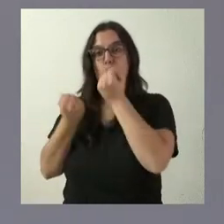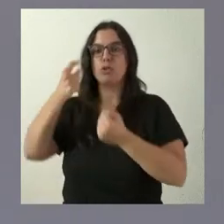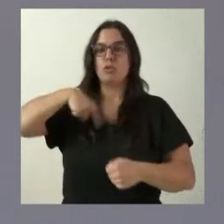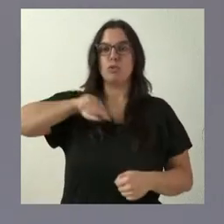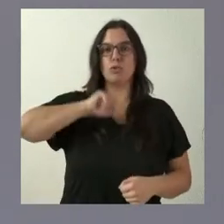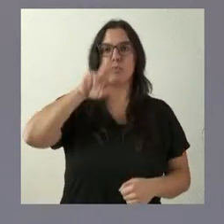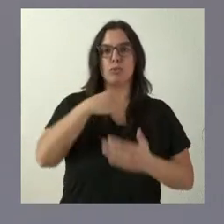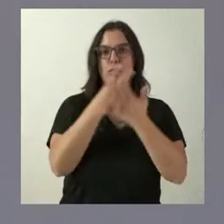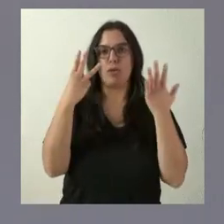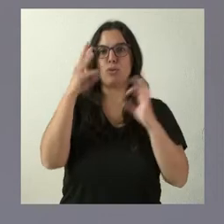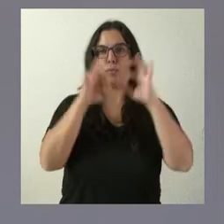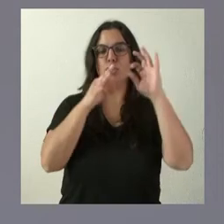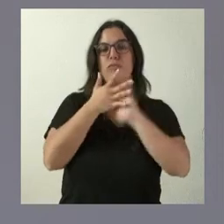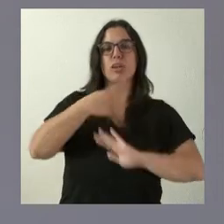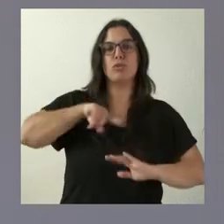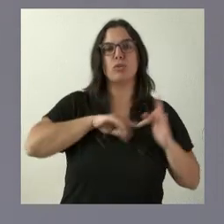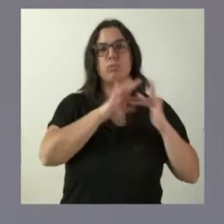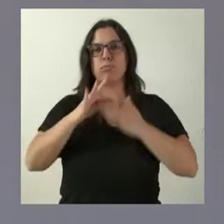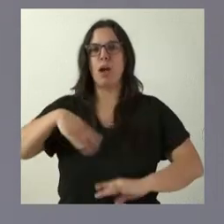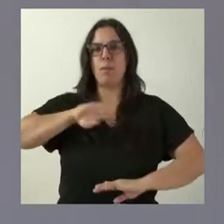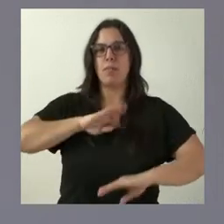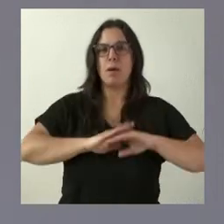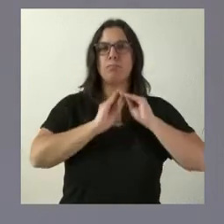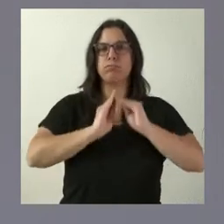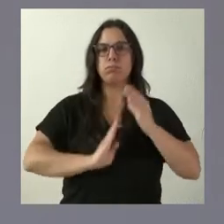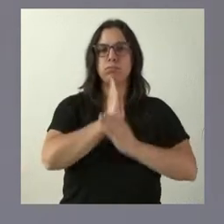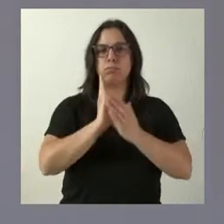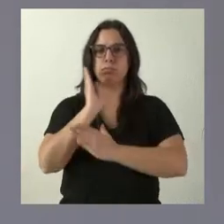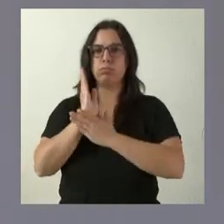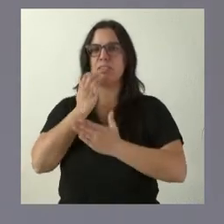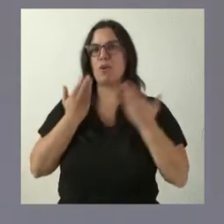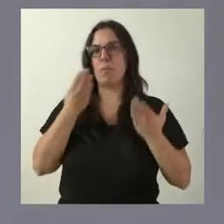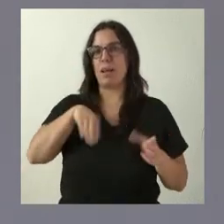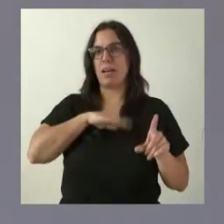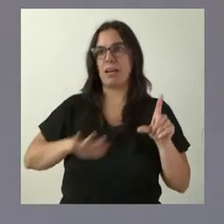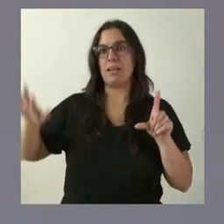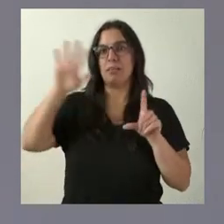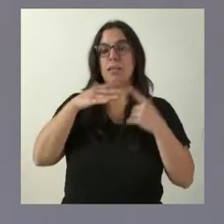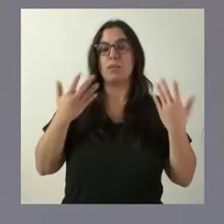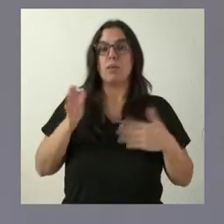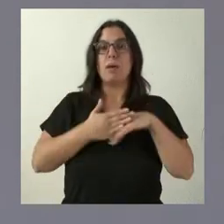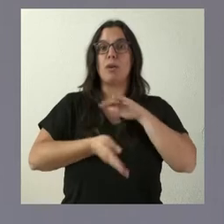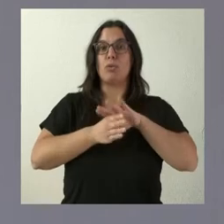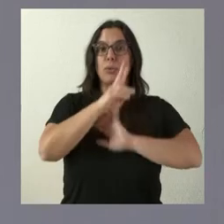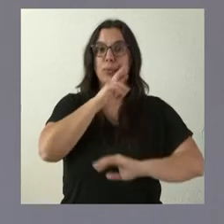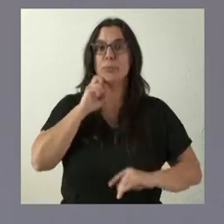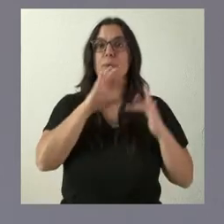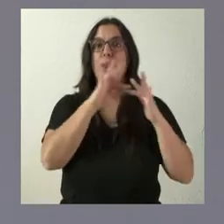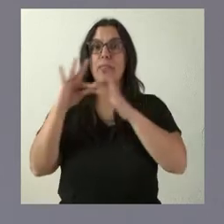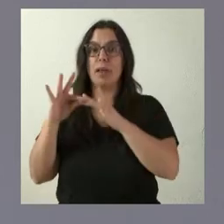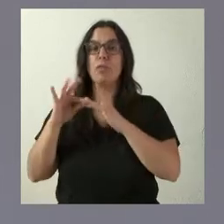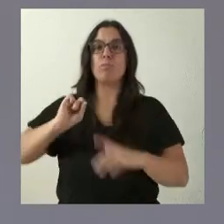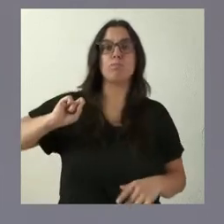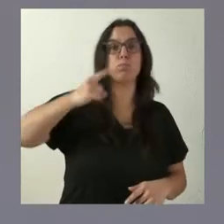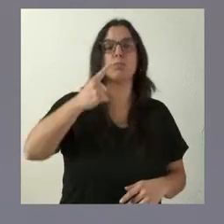más a la cabeza en capacidad productiva del conjunto nacional. Y, por tanto, para seguir manteniendo este liderazgo en el sector, queremos